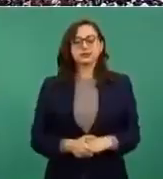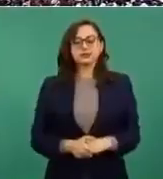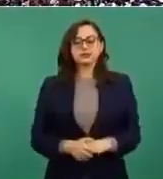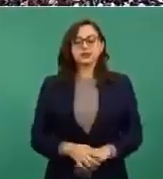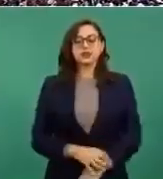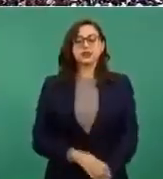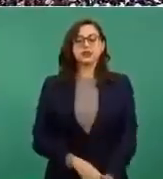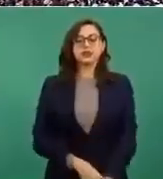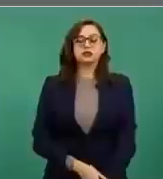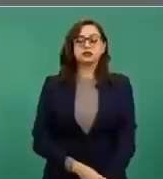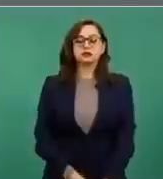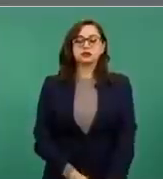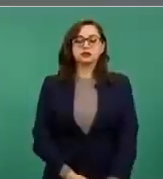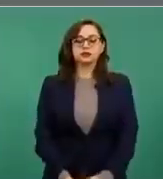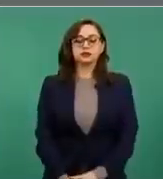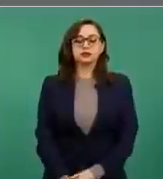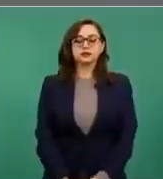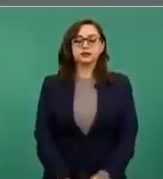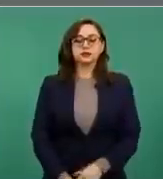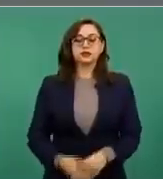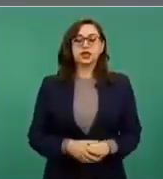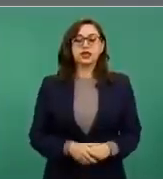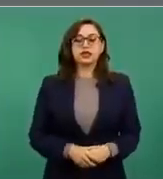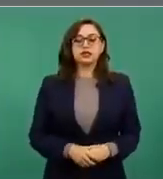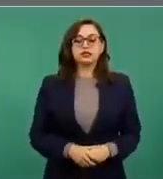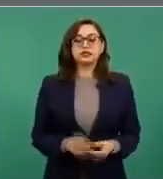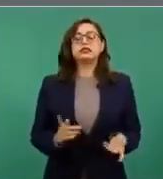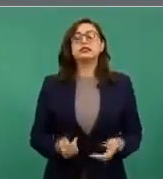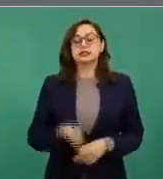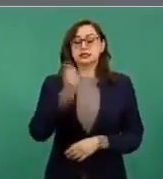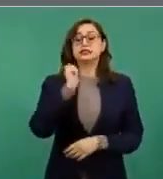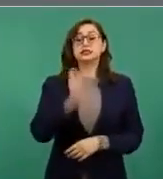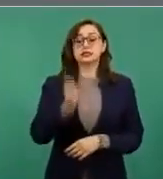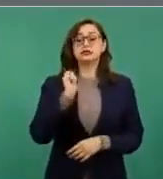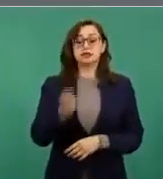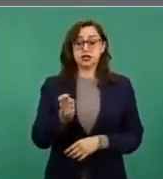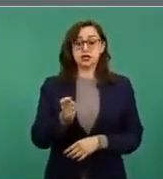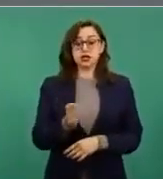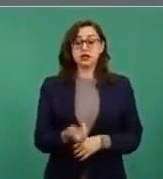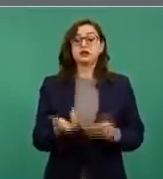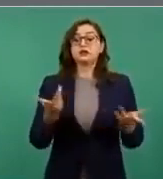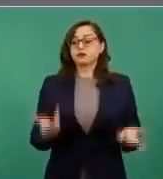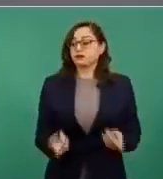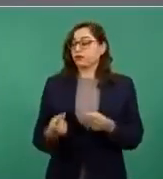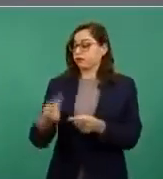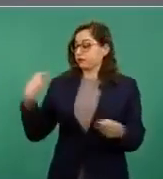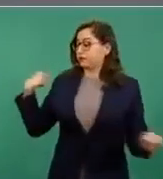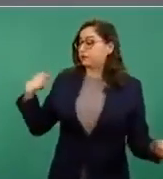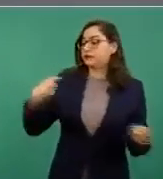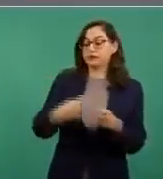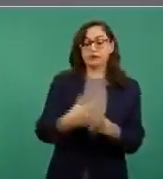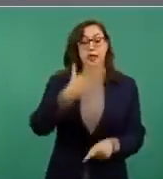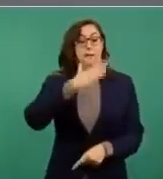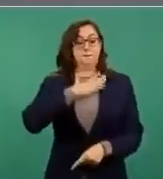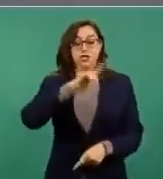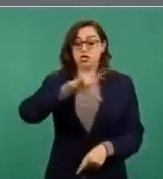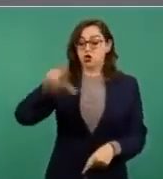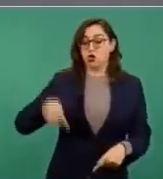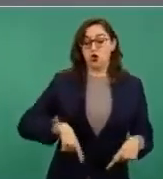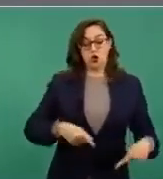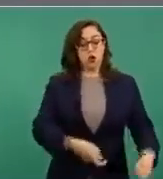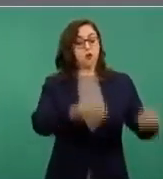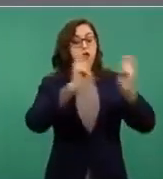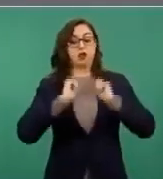que durante nuestra gestión el incremento al salario mínimo ha sido